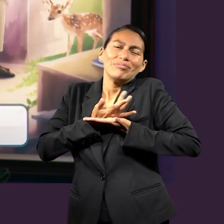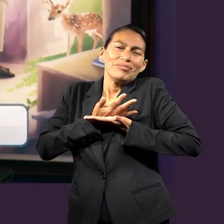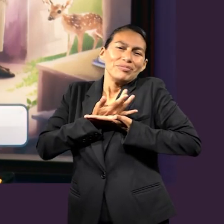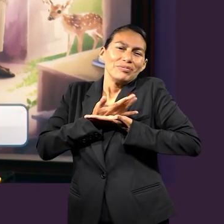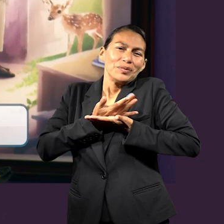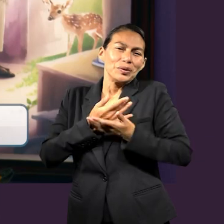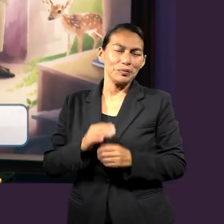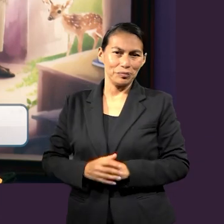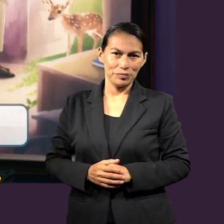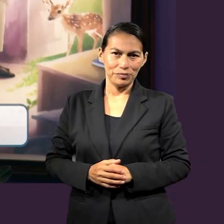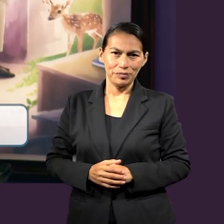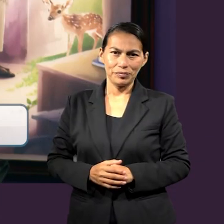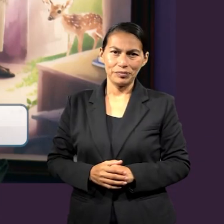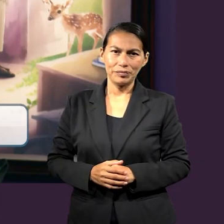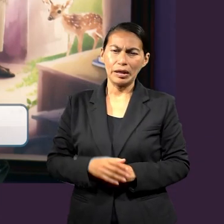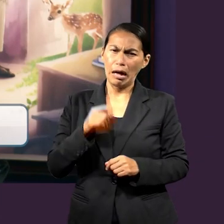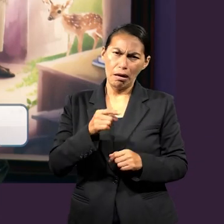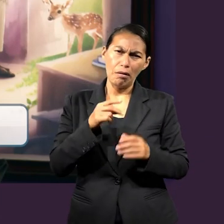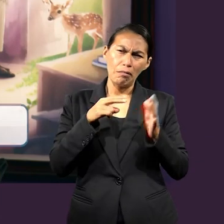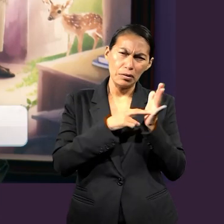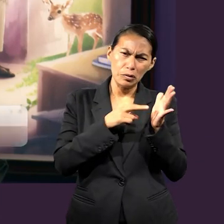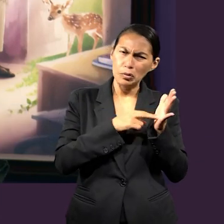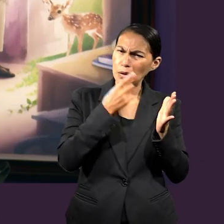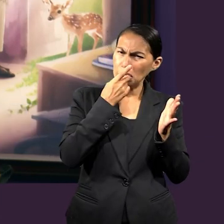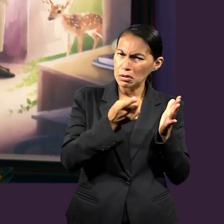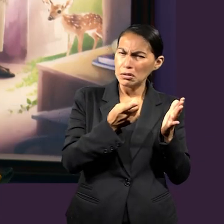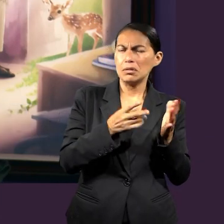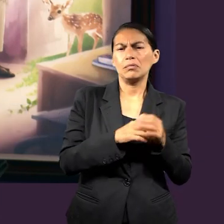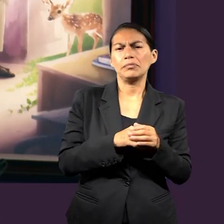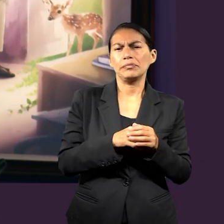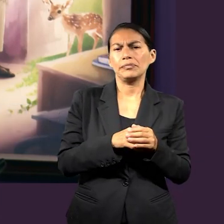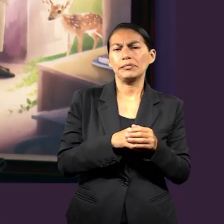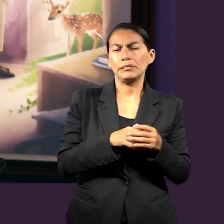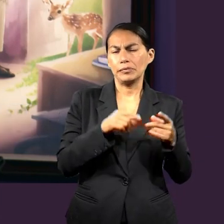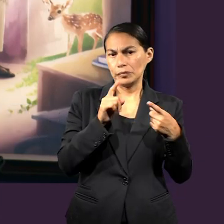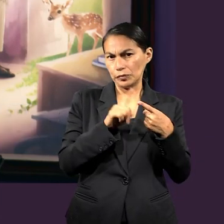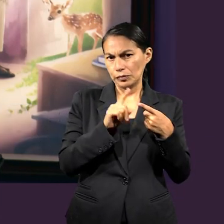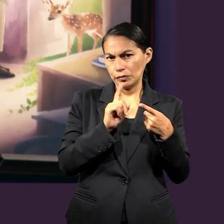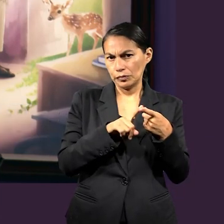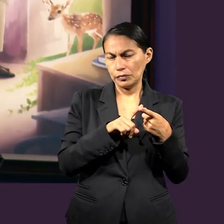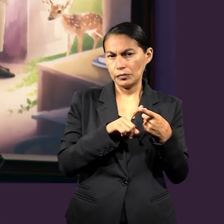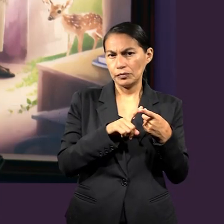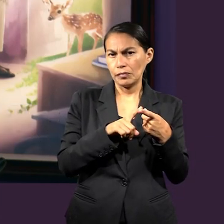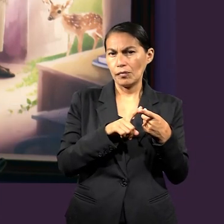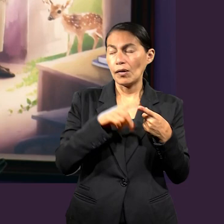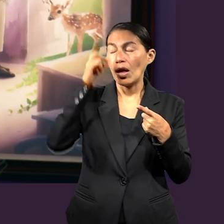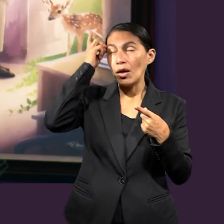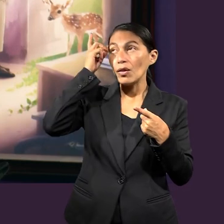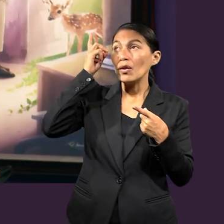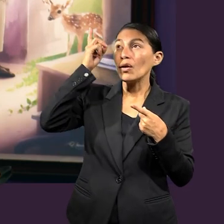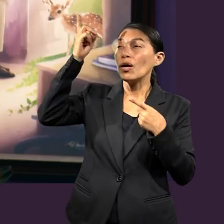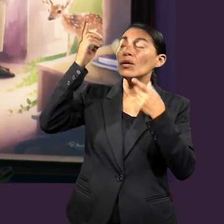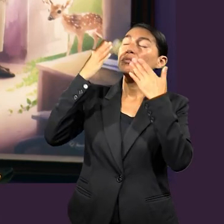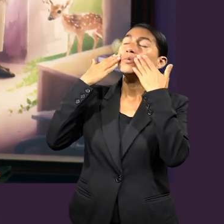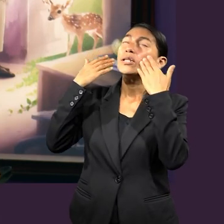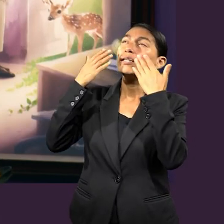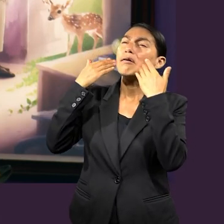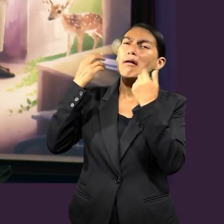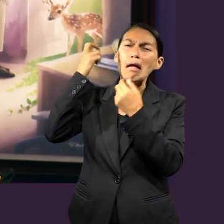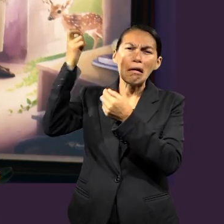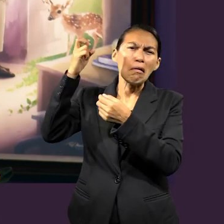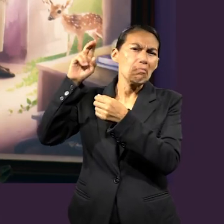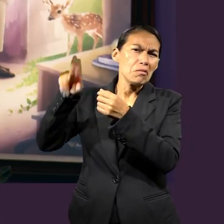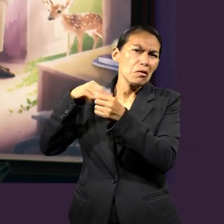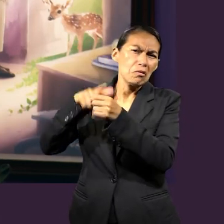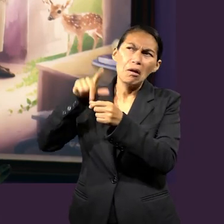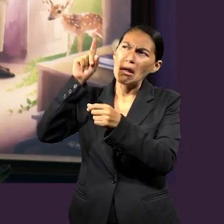una esperanza activa. O sea, bueno, en este versículo podemos encontrar más de una verdad. En primera de que pues Dios es